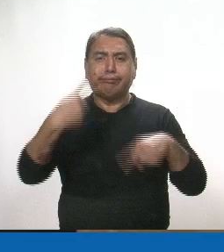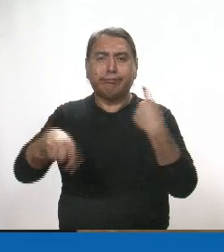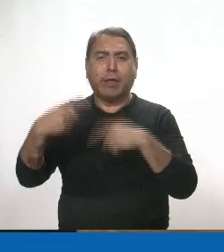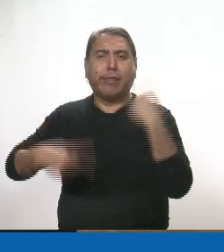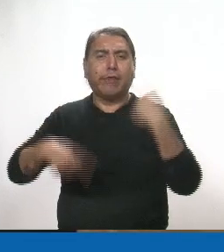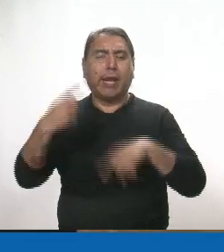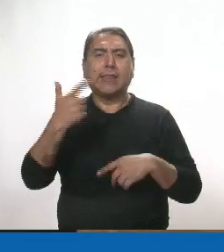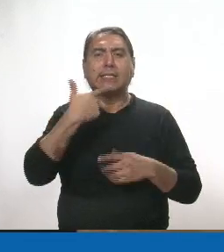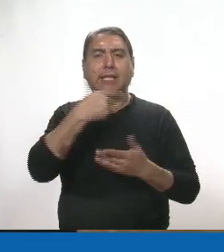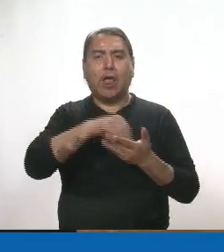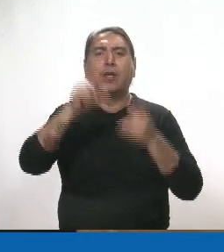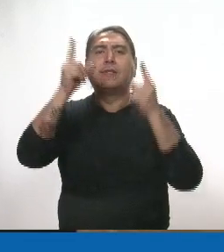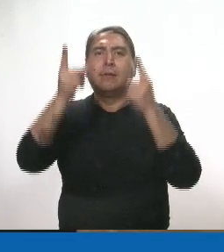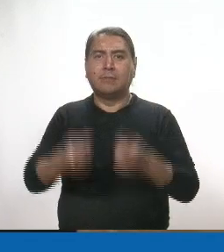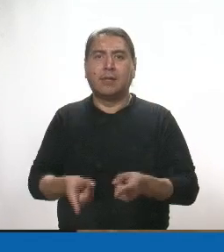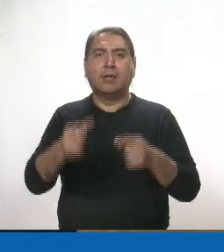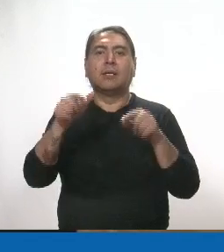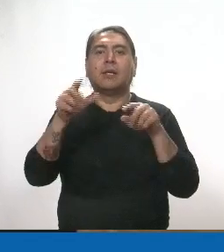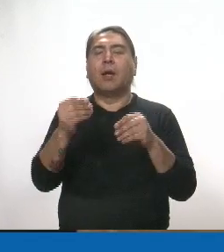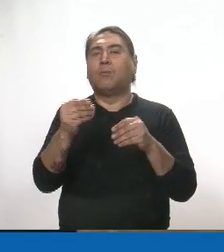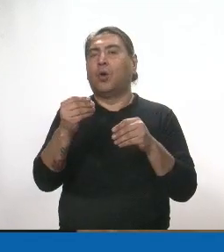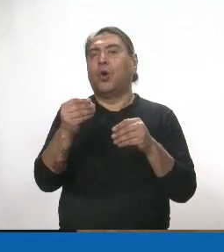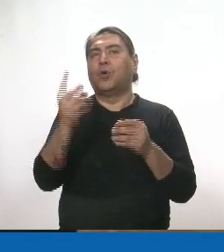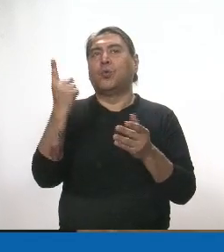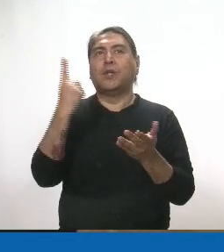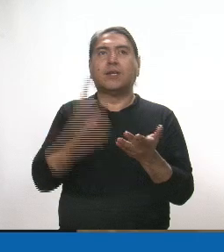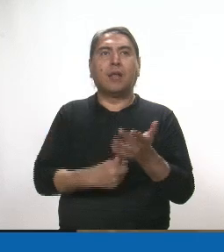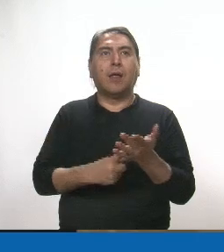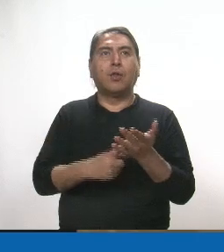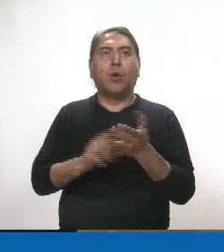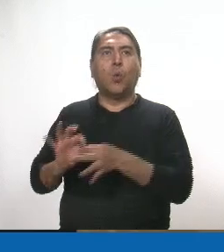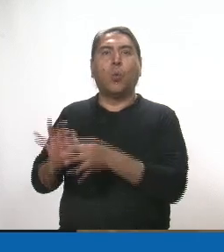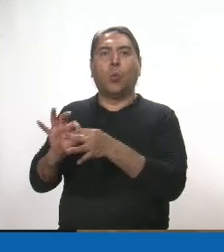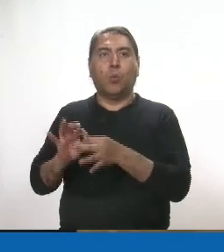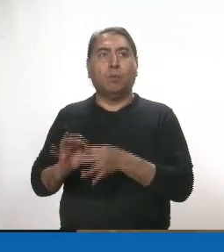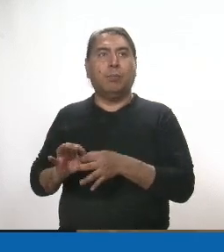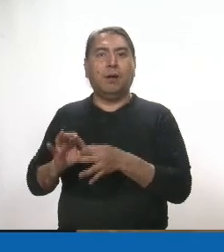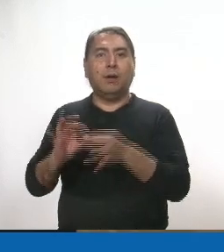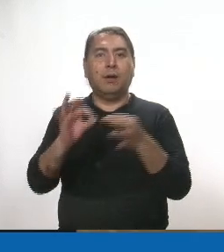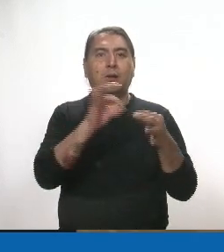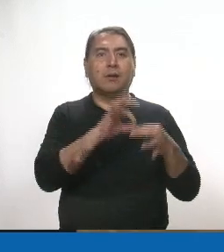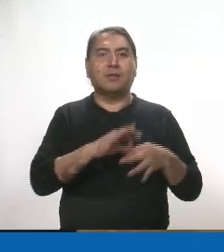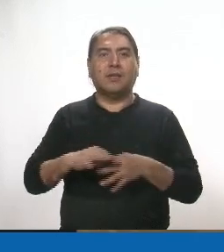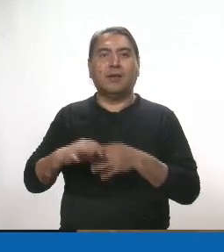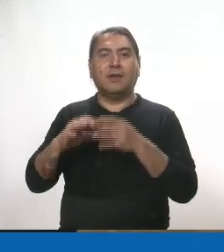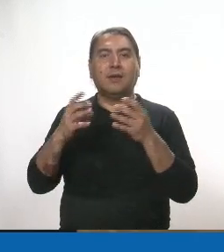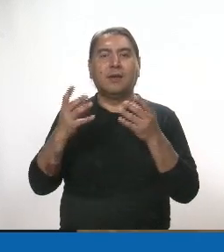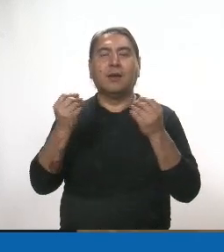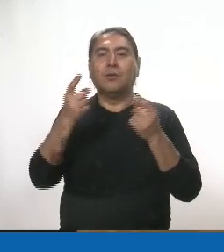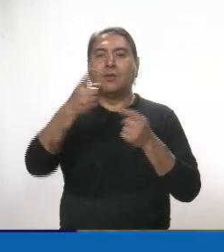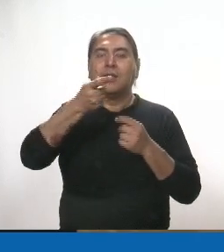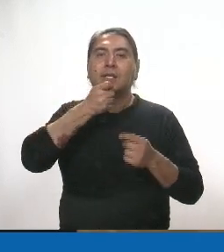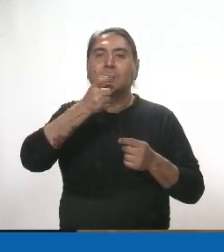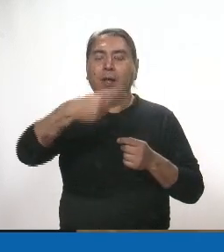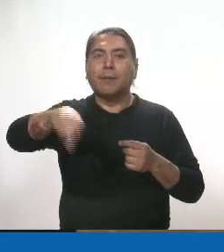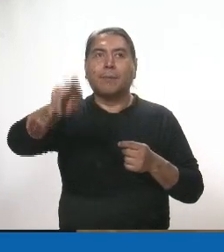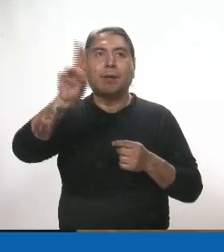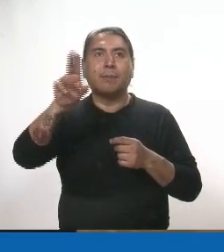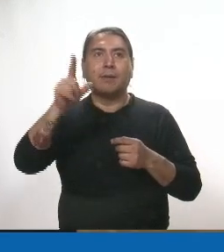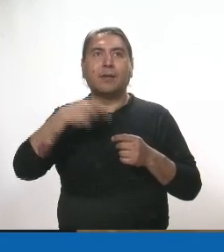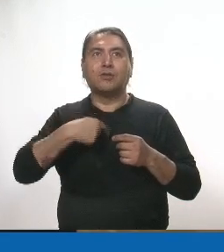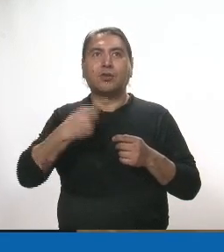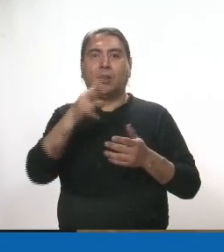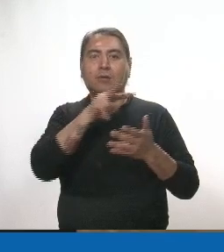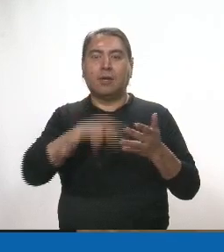y se concluyó en un dictamen unificado que si usted me permite, Presidente, le voy a dar lectura.